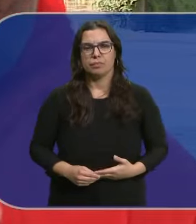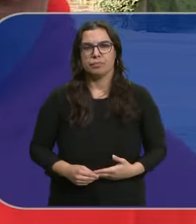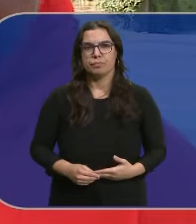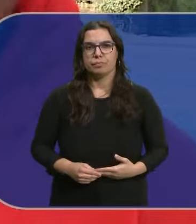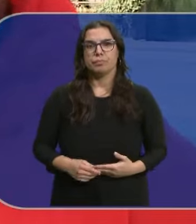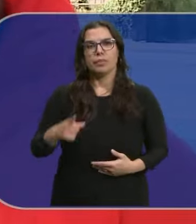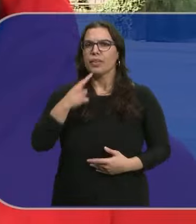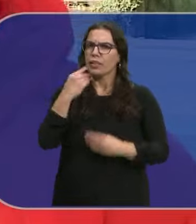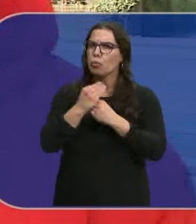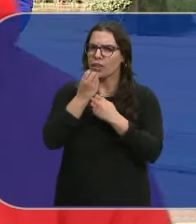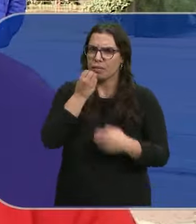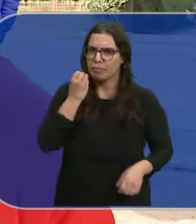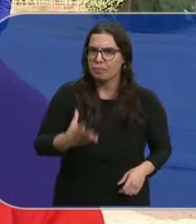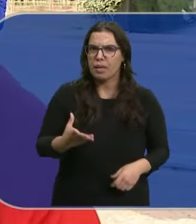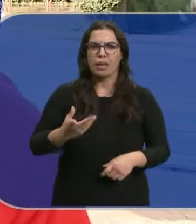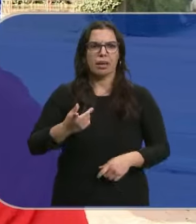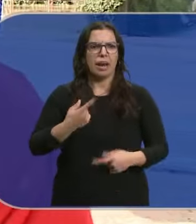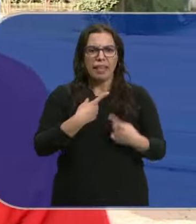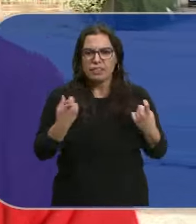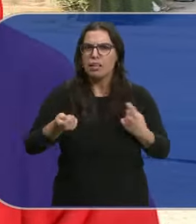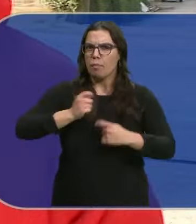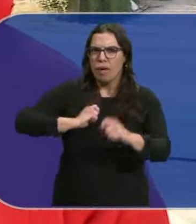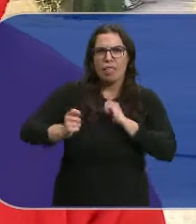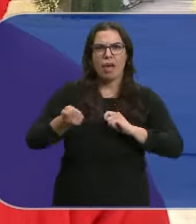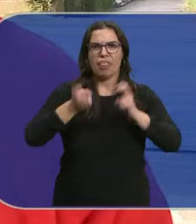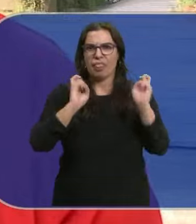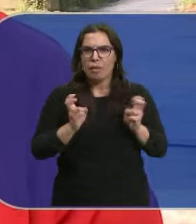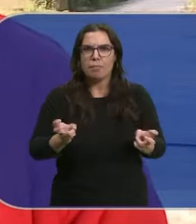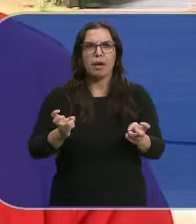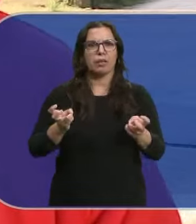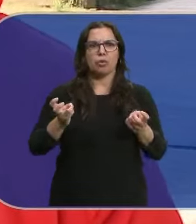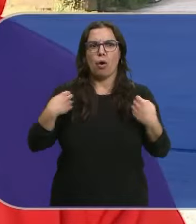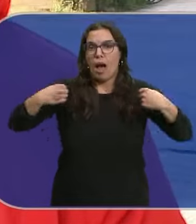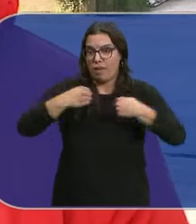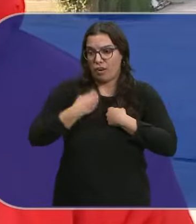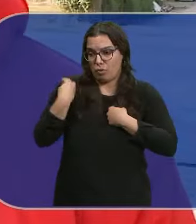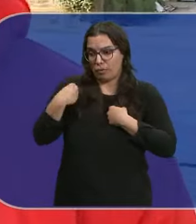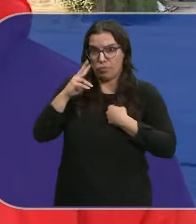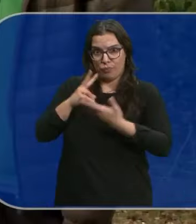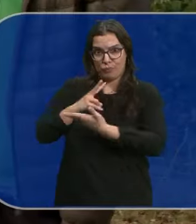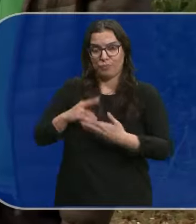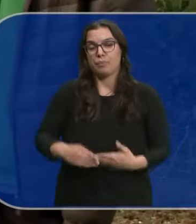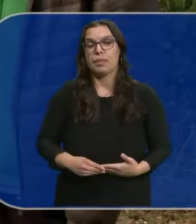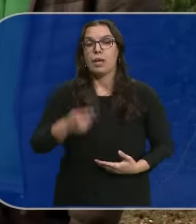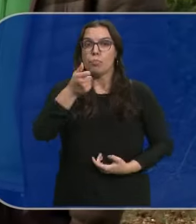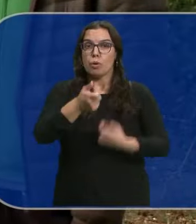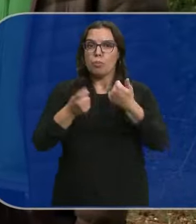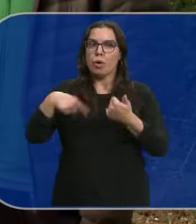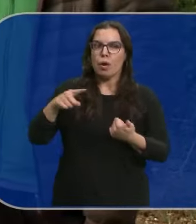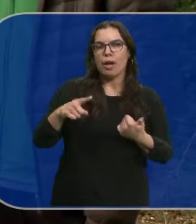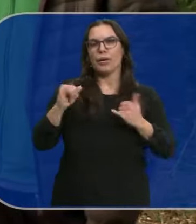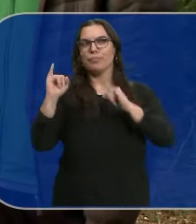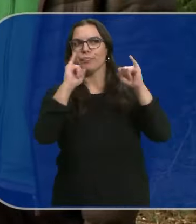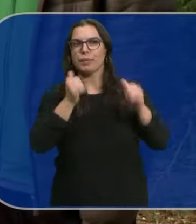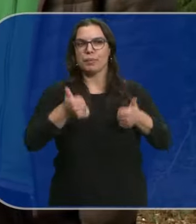Les están cuidando bien, dice Dándoles todo lo que necesitan, como zapatos o ese abrigo Poco a poco se animan a salir